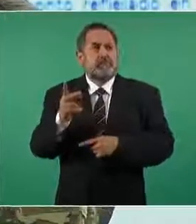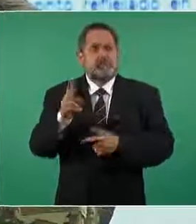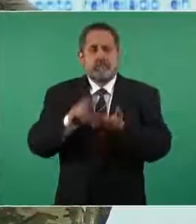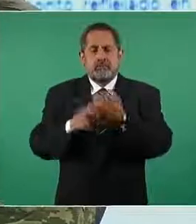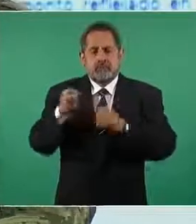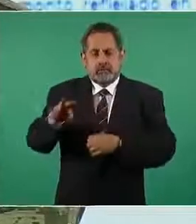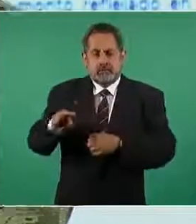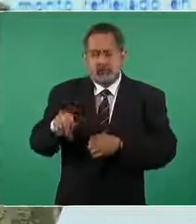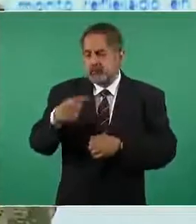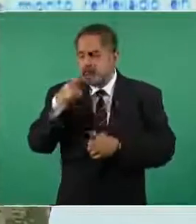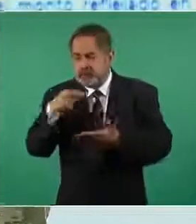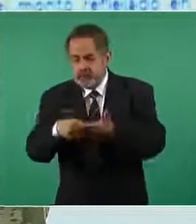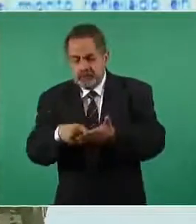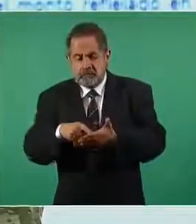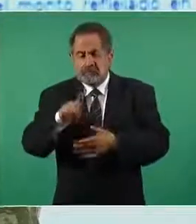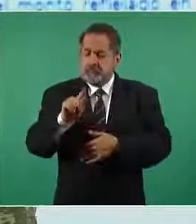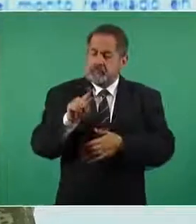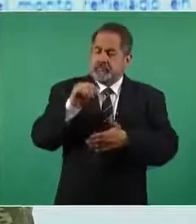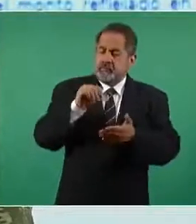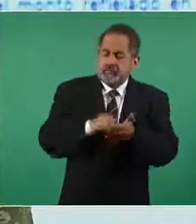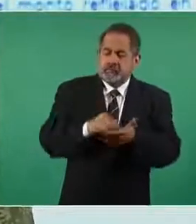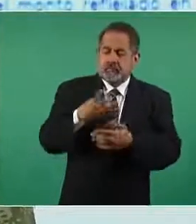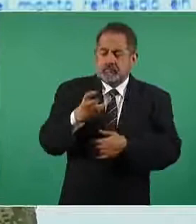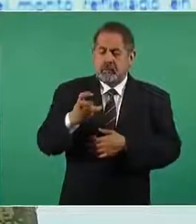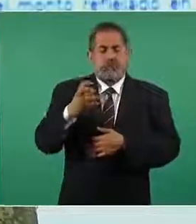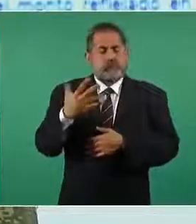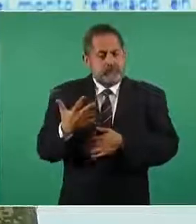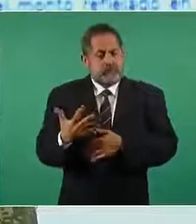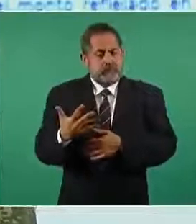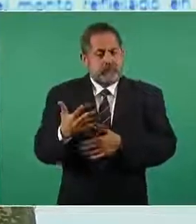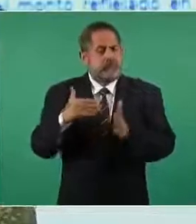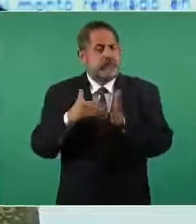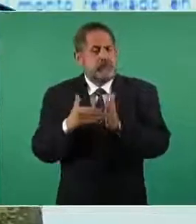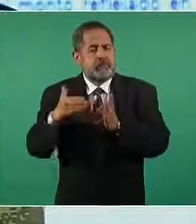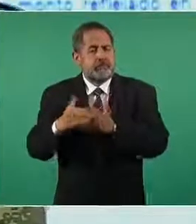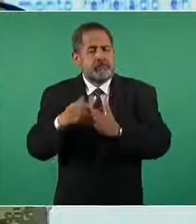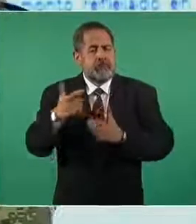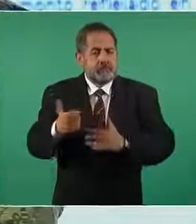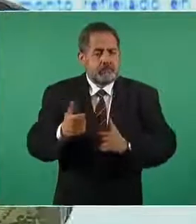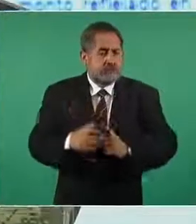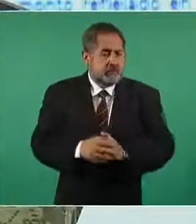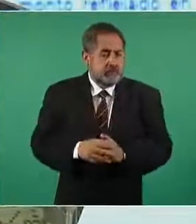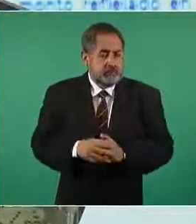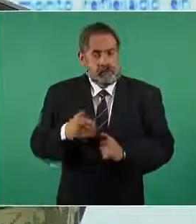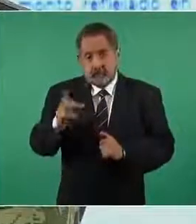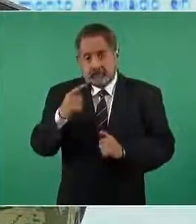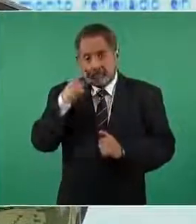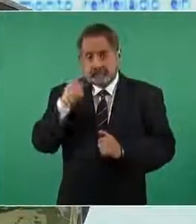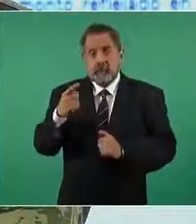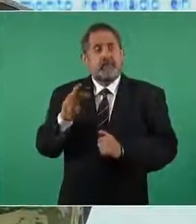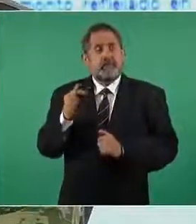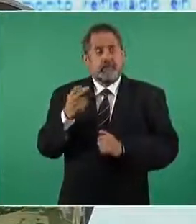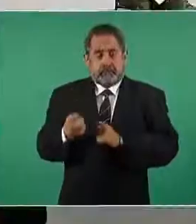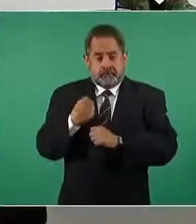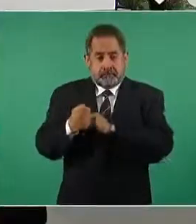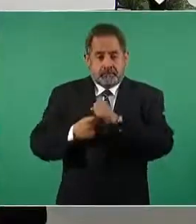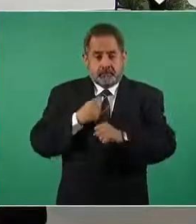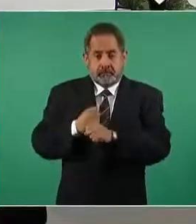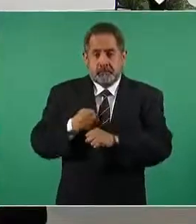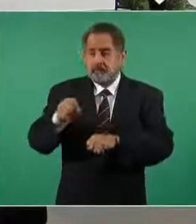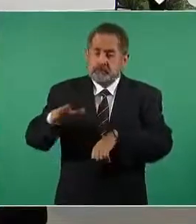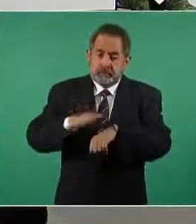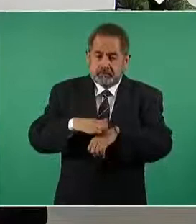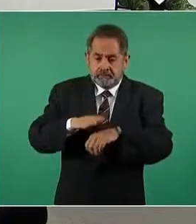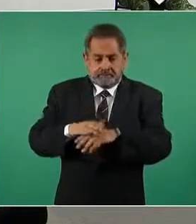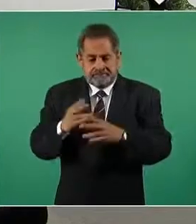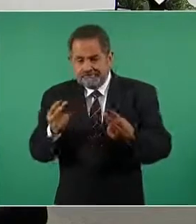con un importe de 79 mil 305 millones de pesos sin embargo en febrero de este año por